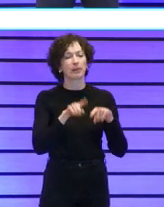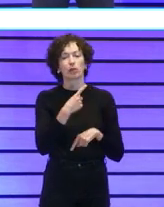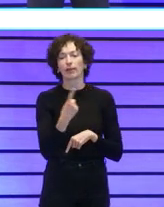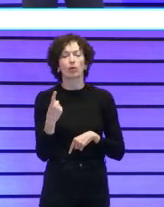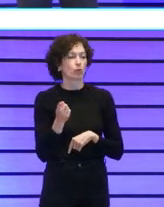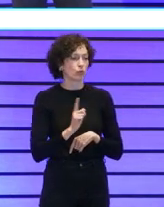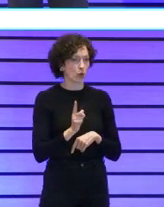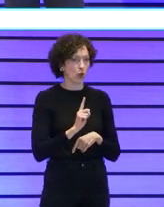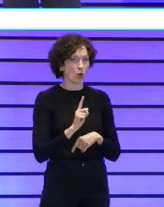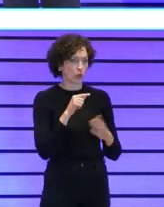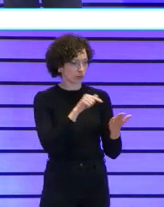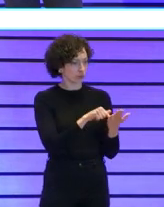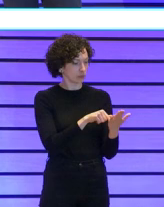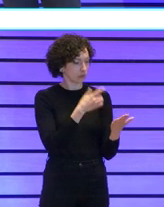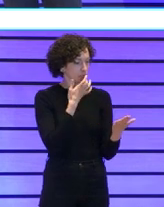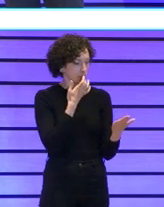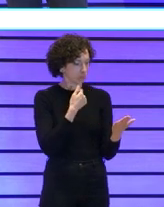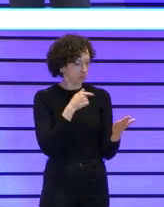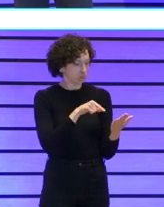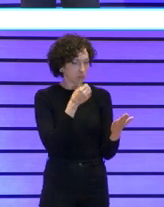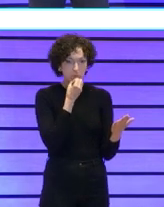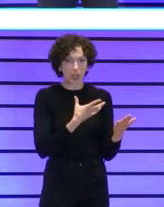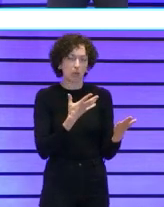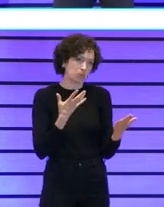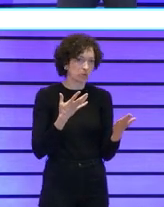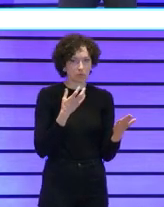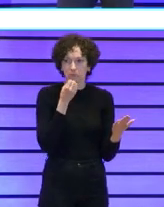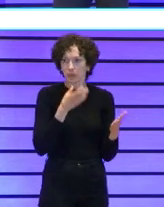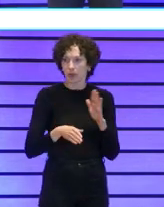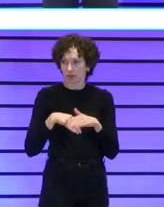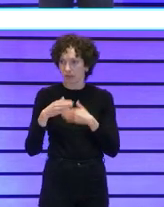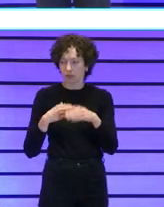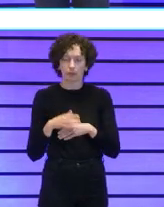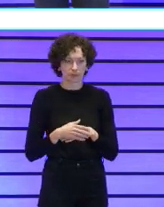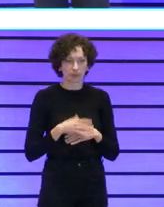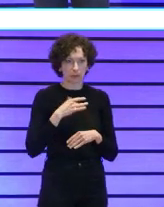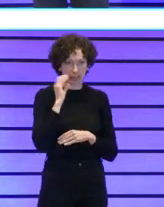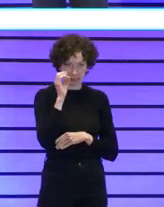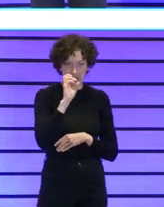sino que bueno si mi indicador va bien pues yo voy bien bueno ya digo que esto daría para otra ¿eh?